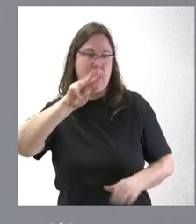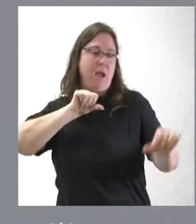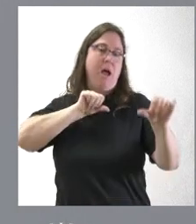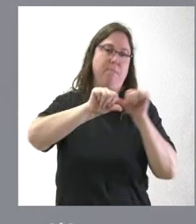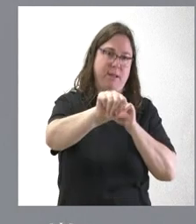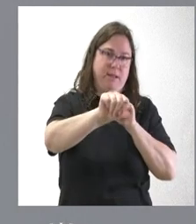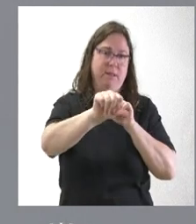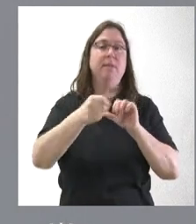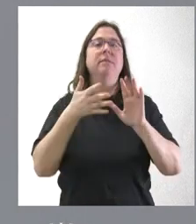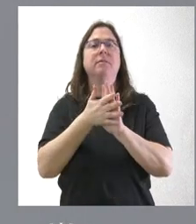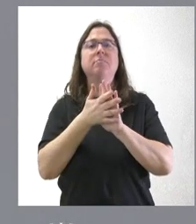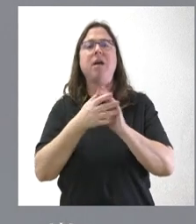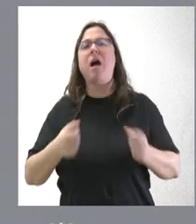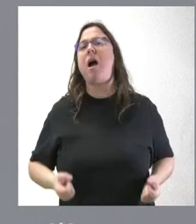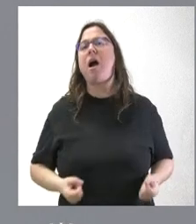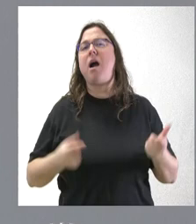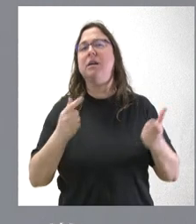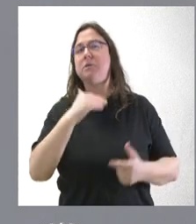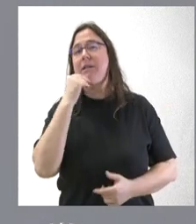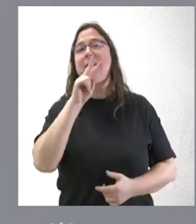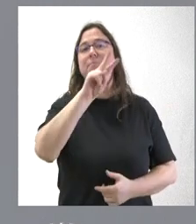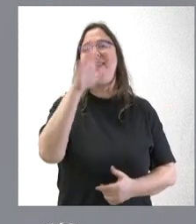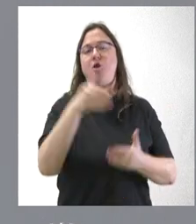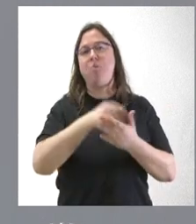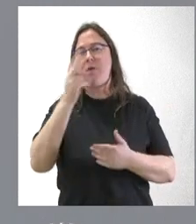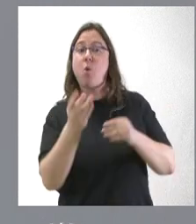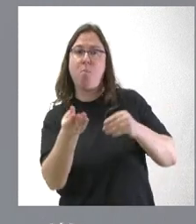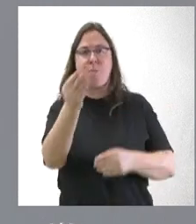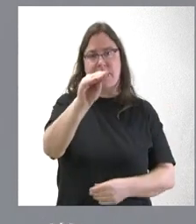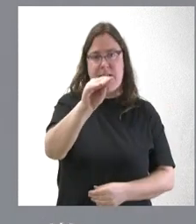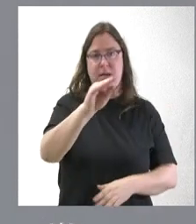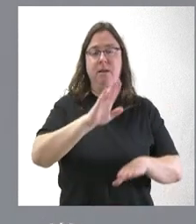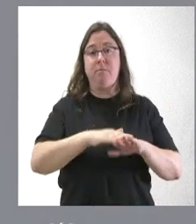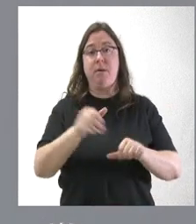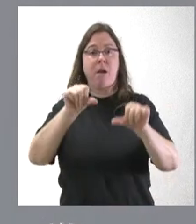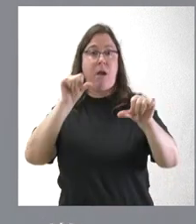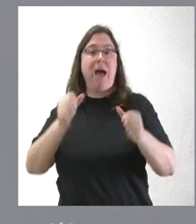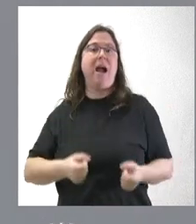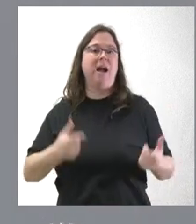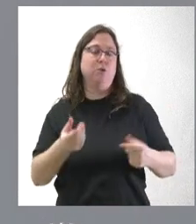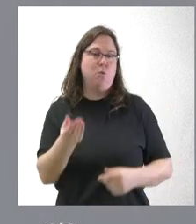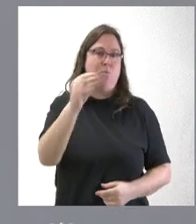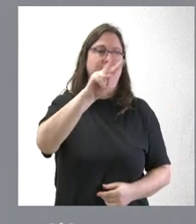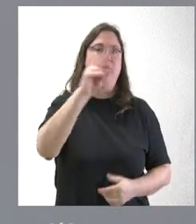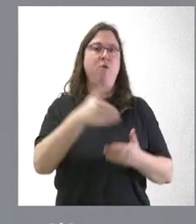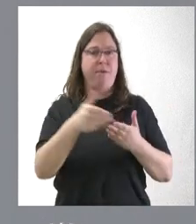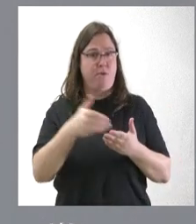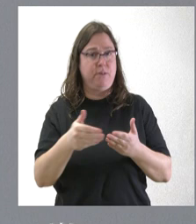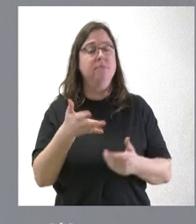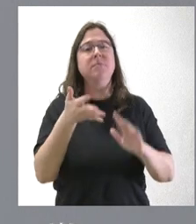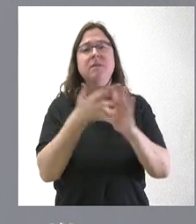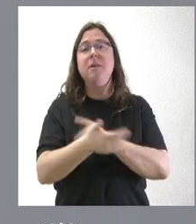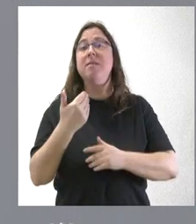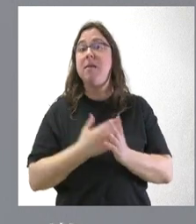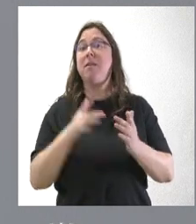El coste de esta actuación se acerca a los 25 millones de euros adicionales a lo que veníamos gastando. De esta forma, como se va